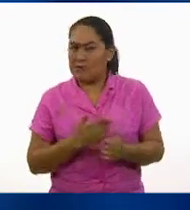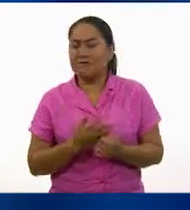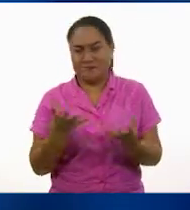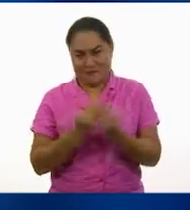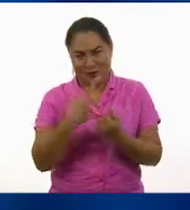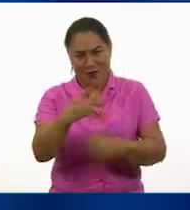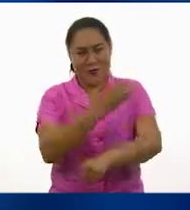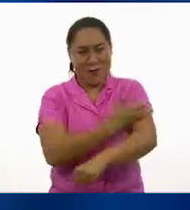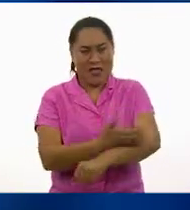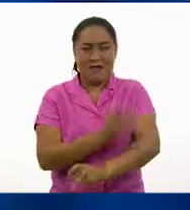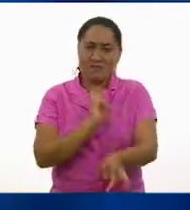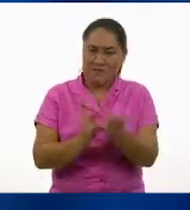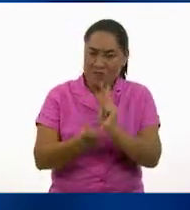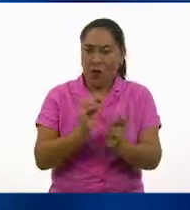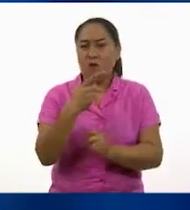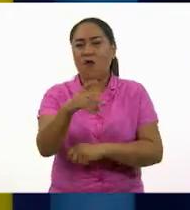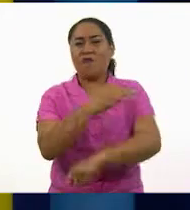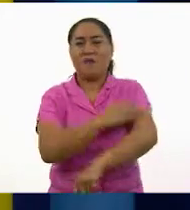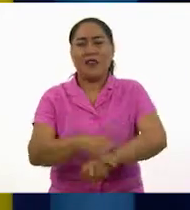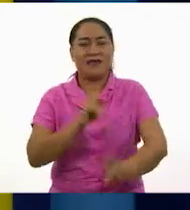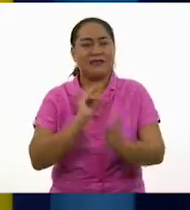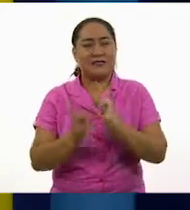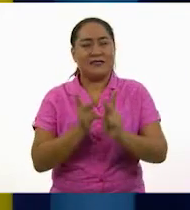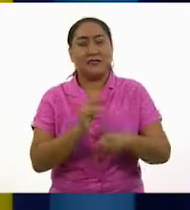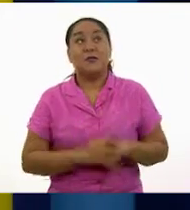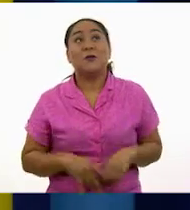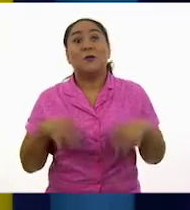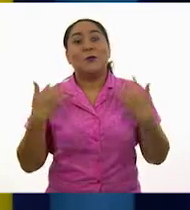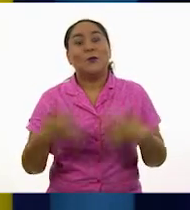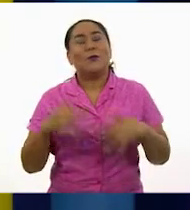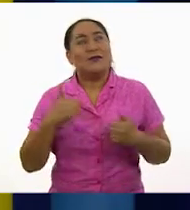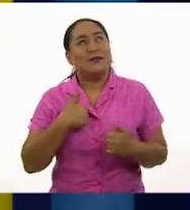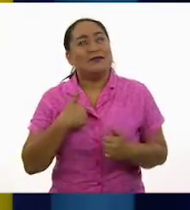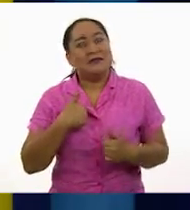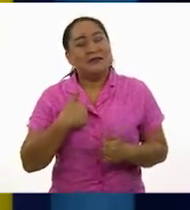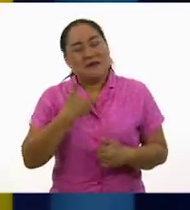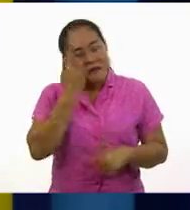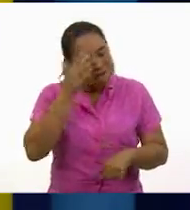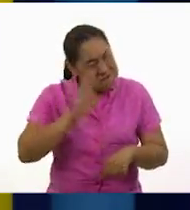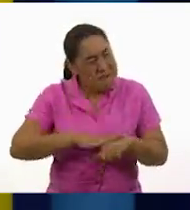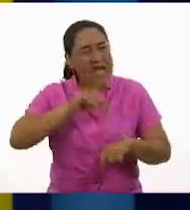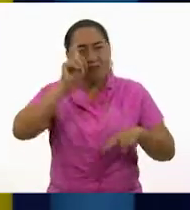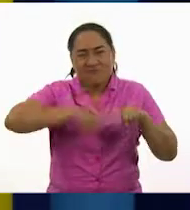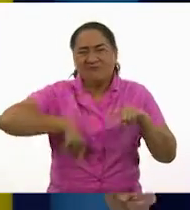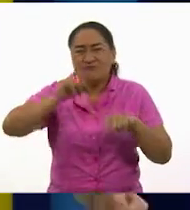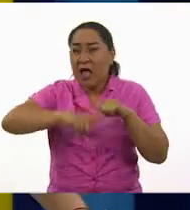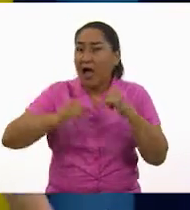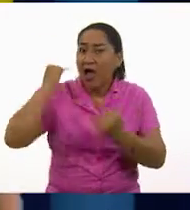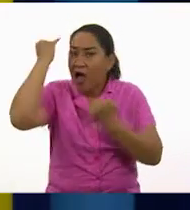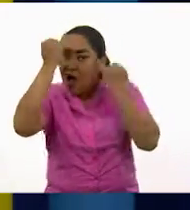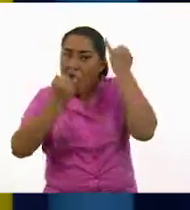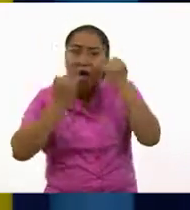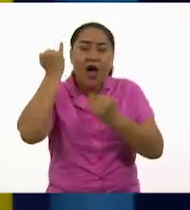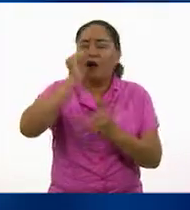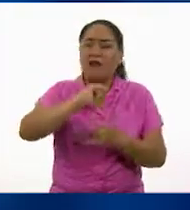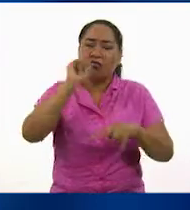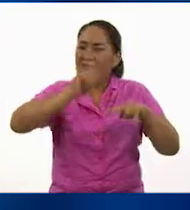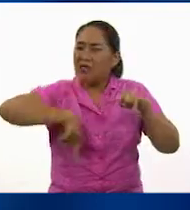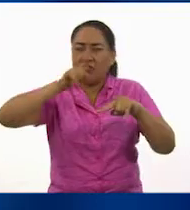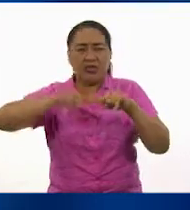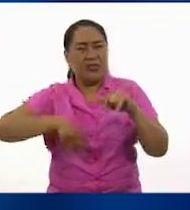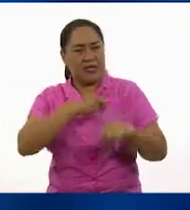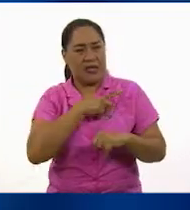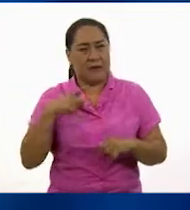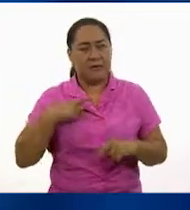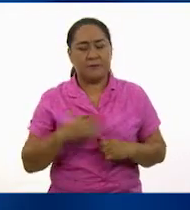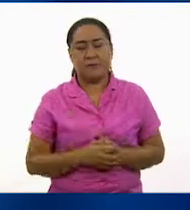con sus compañeros y familiares. Uy, yo tengo muchas ganas de seguir rompiendo estereotipos y prejuicios. Oye,